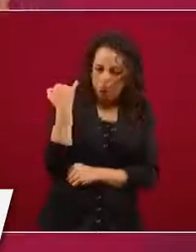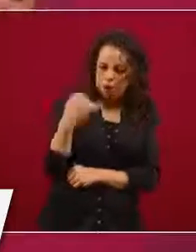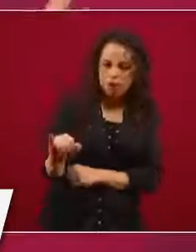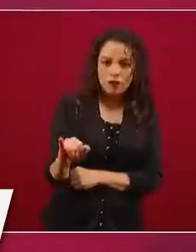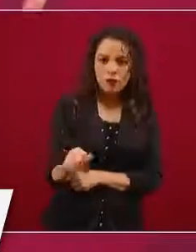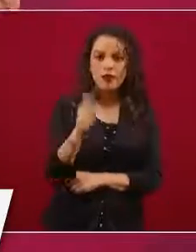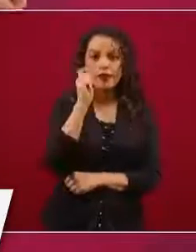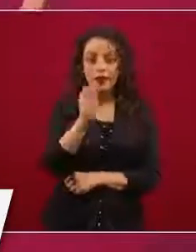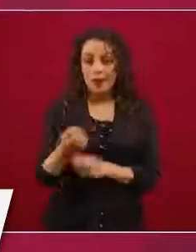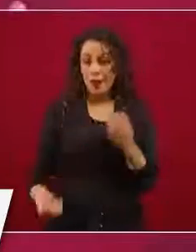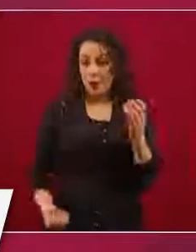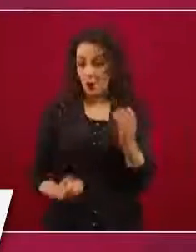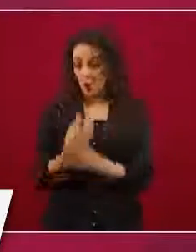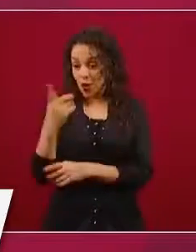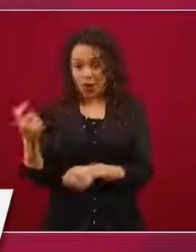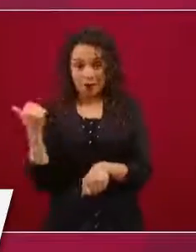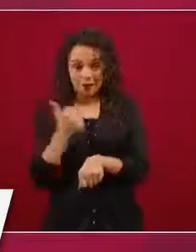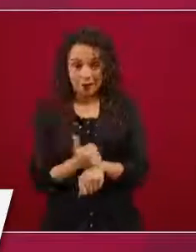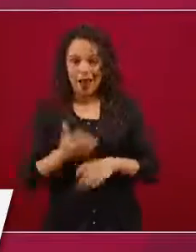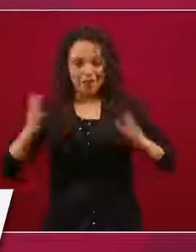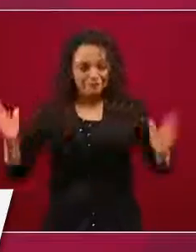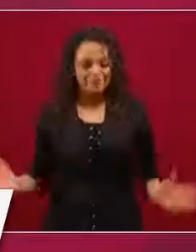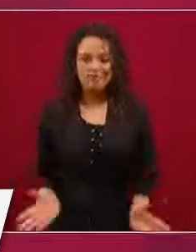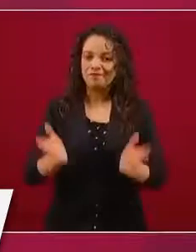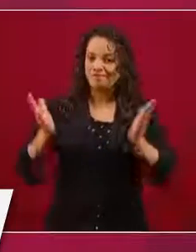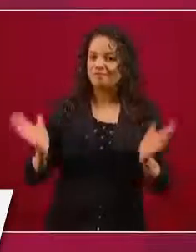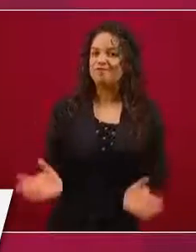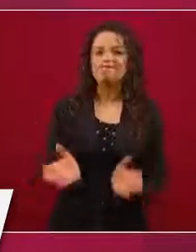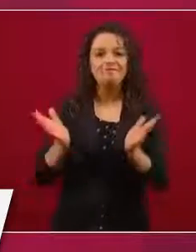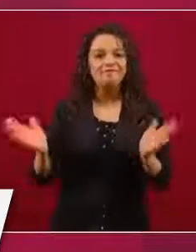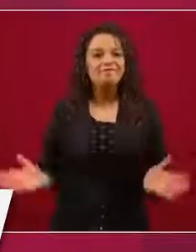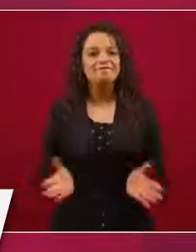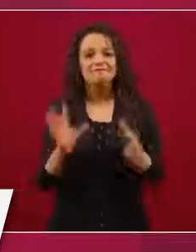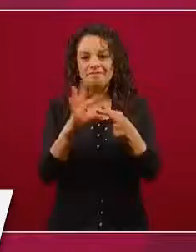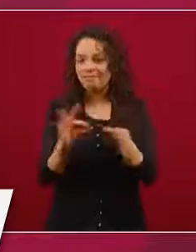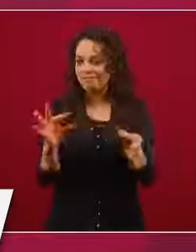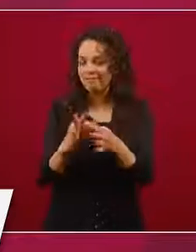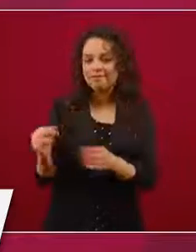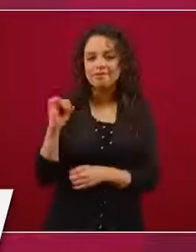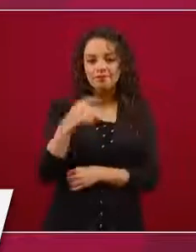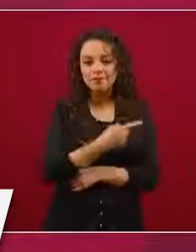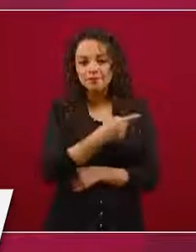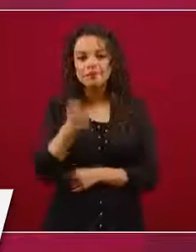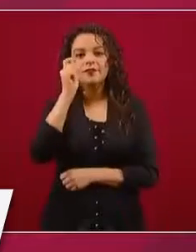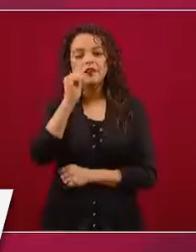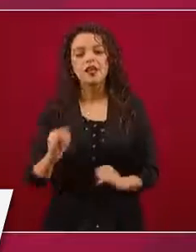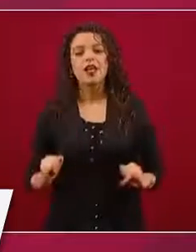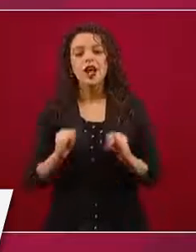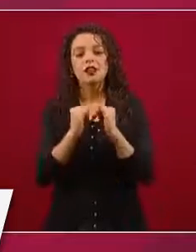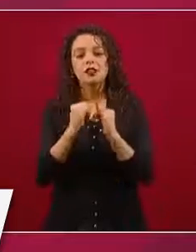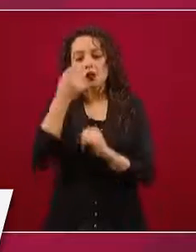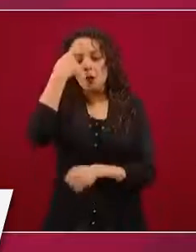esto nuevo, el Instituto Anticorrupción.